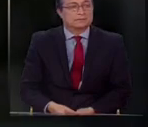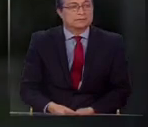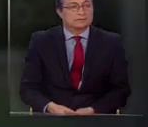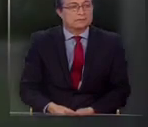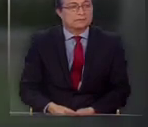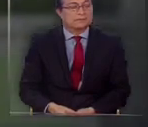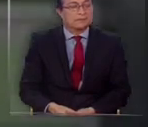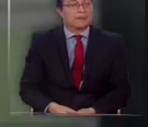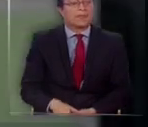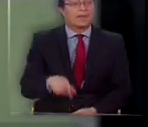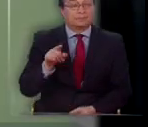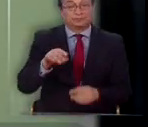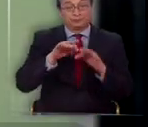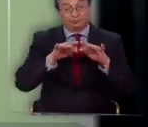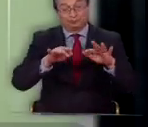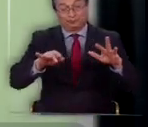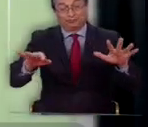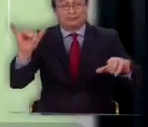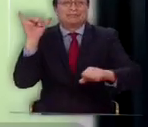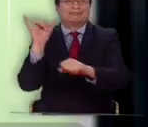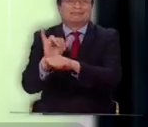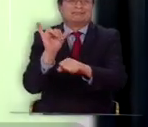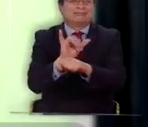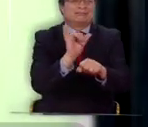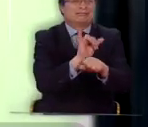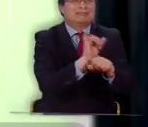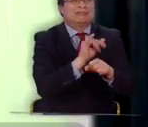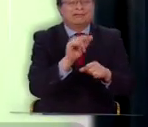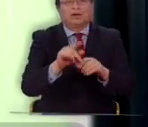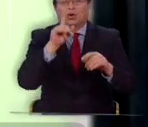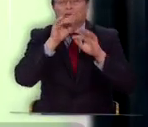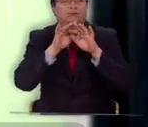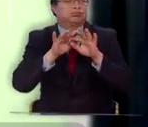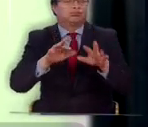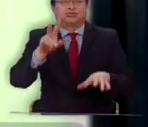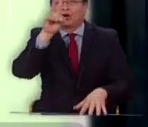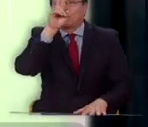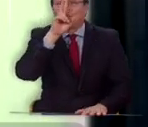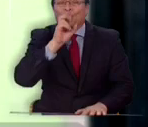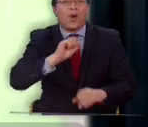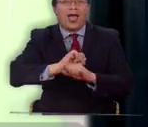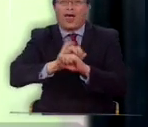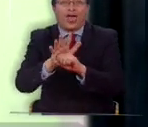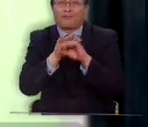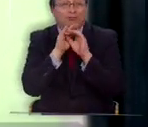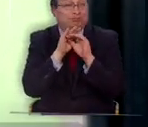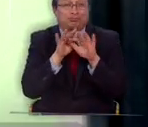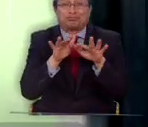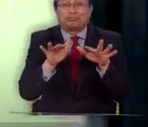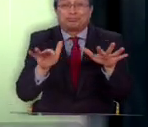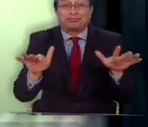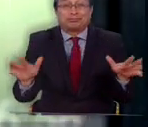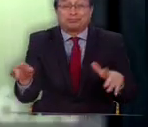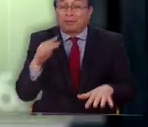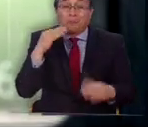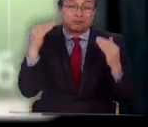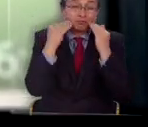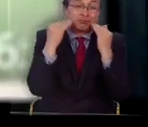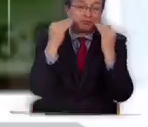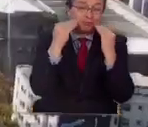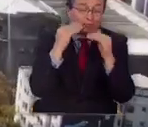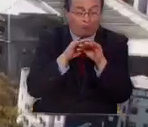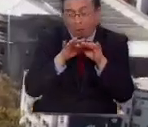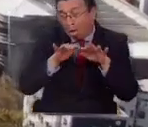Parte de la cadena del engaño que se multiplica y propaga como virus con información falsa por diversas plataformas digitales.